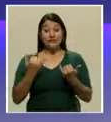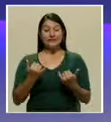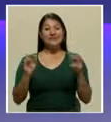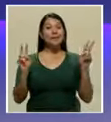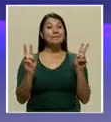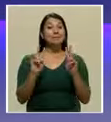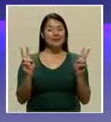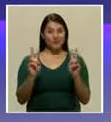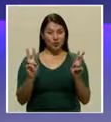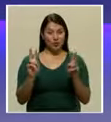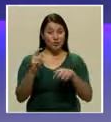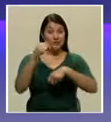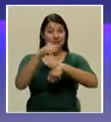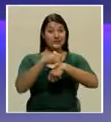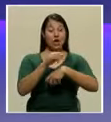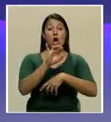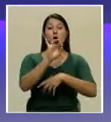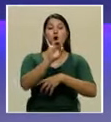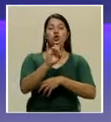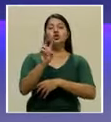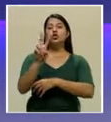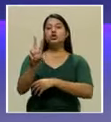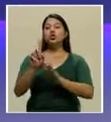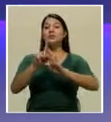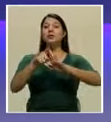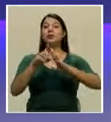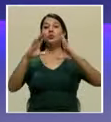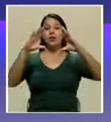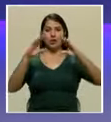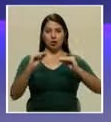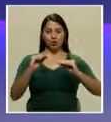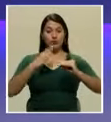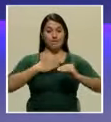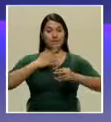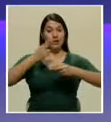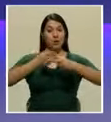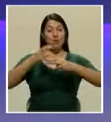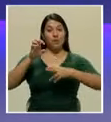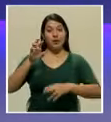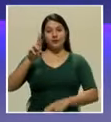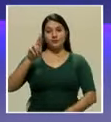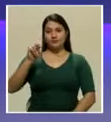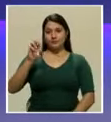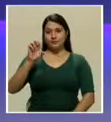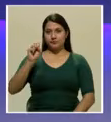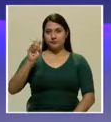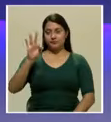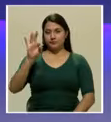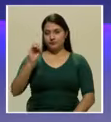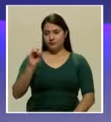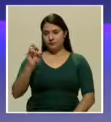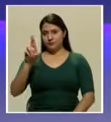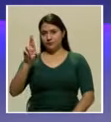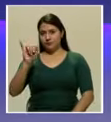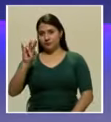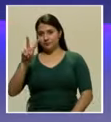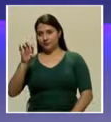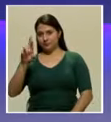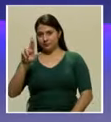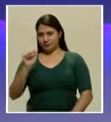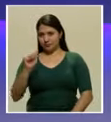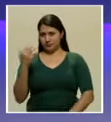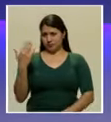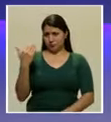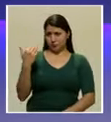a las 8 y 2 de la noche. Soy Ernesto Rivera. Hace pocos días,